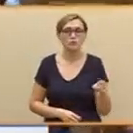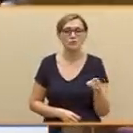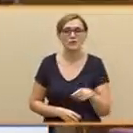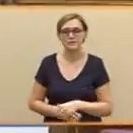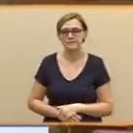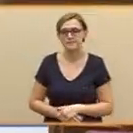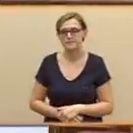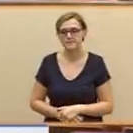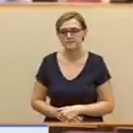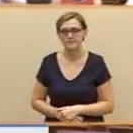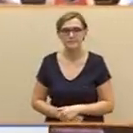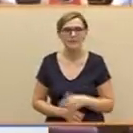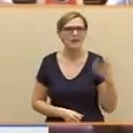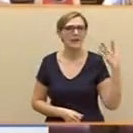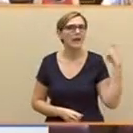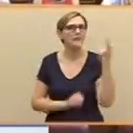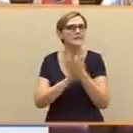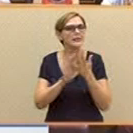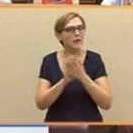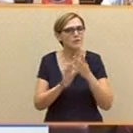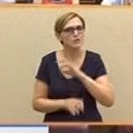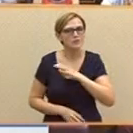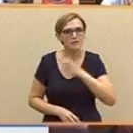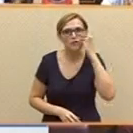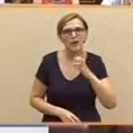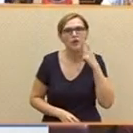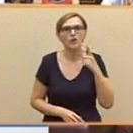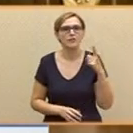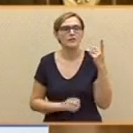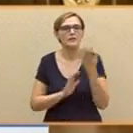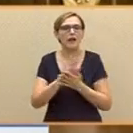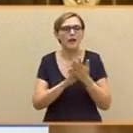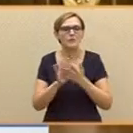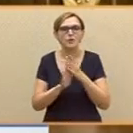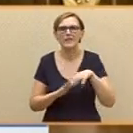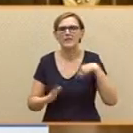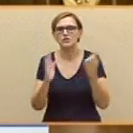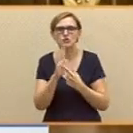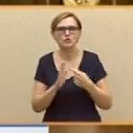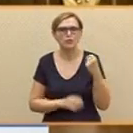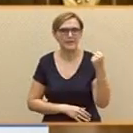Usted habló ayer, señor Mariano Rajoy, de la soberanía, de la soberanía.